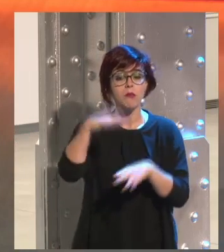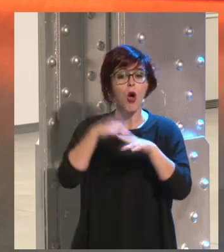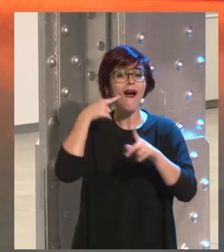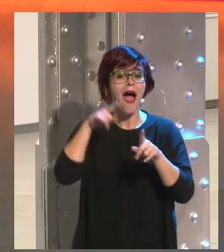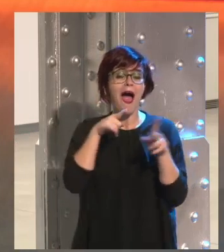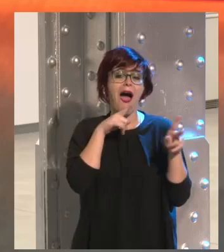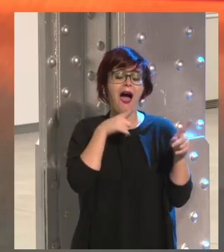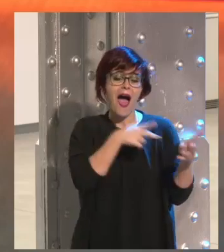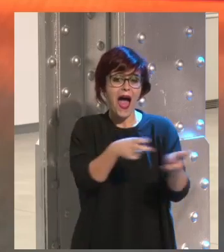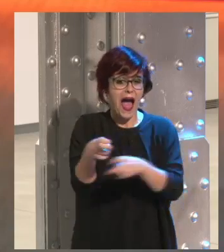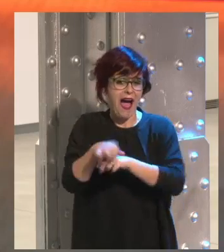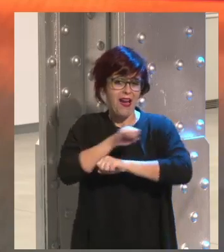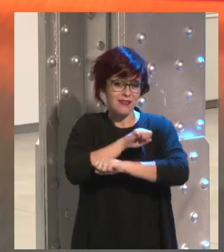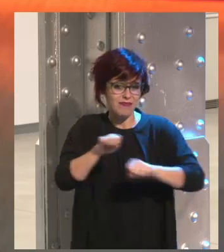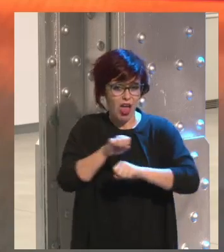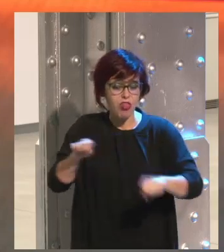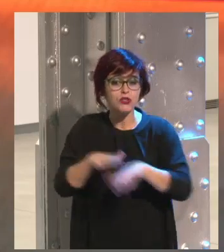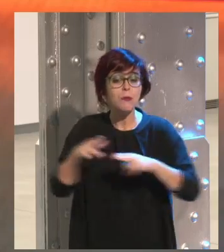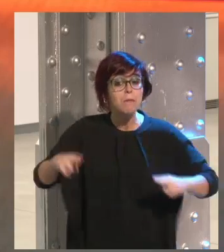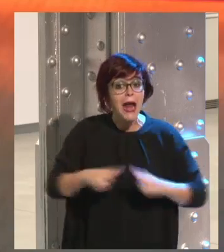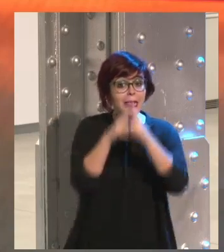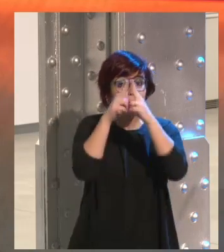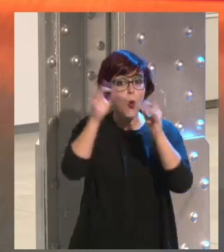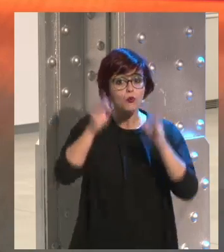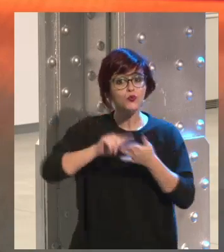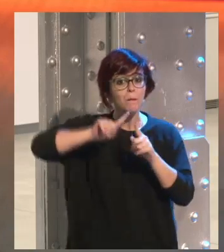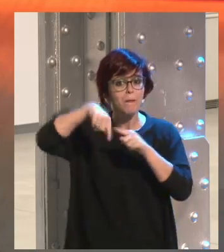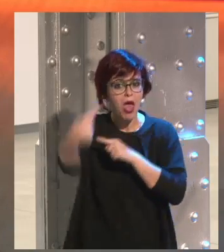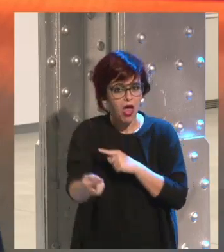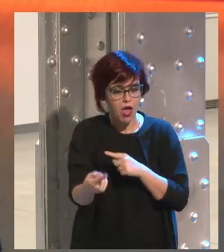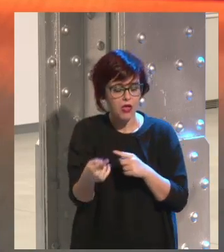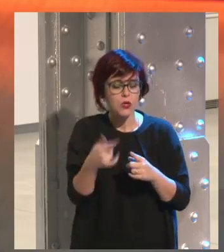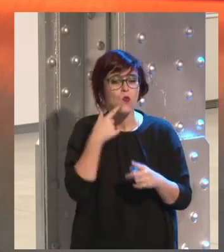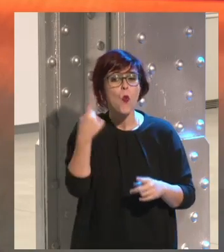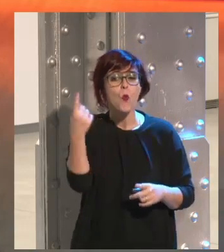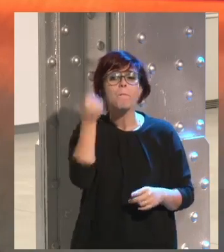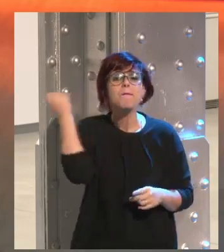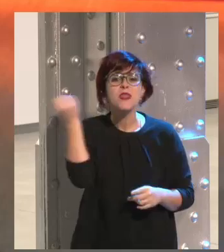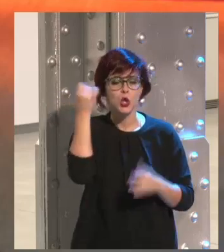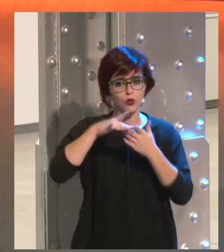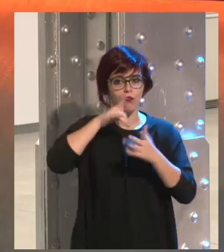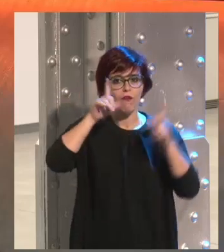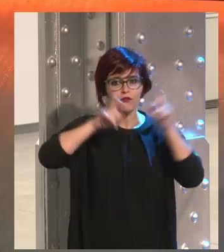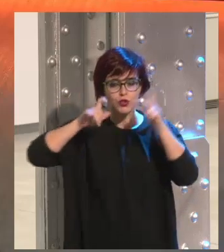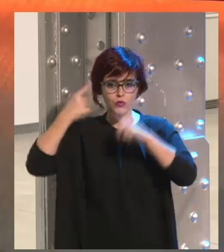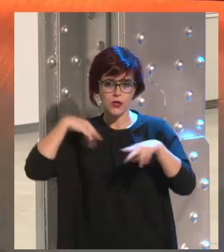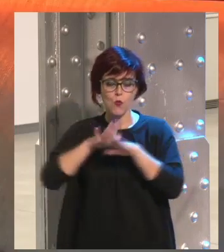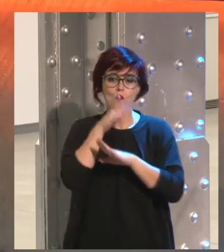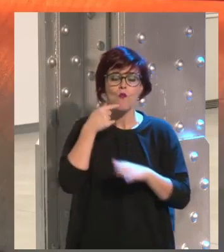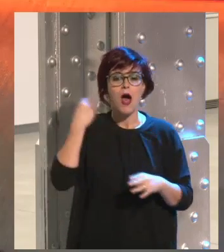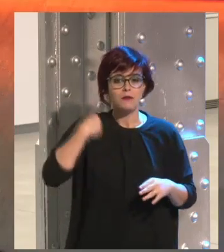los atentados, el día siguiente de los atentados de París, ya había, no sé si era un millón de fotos etiquetadas con Jesús Charly,